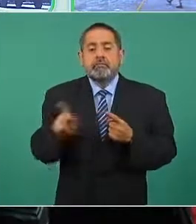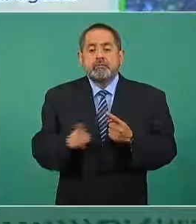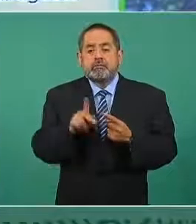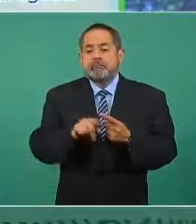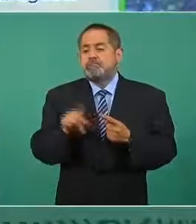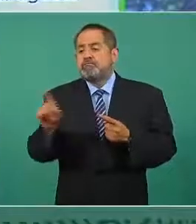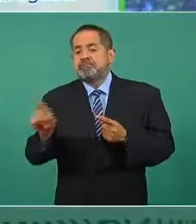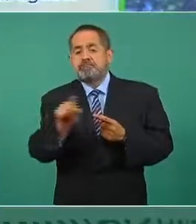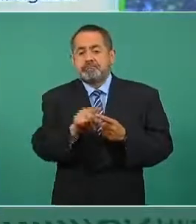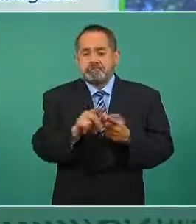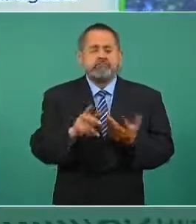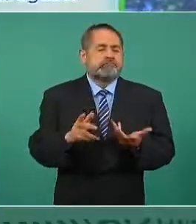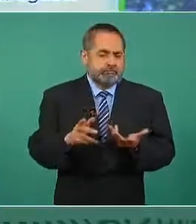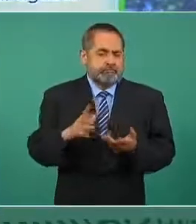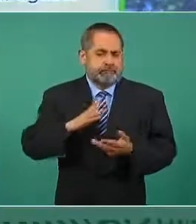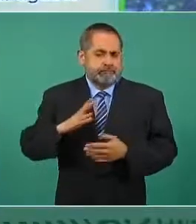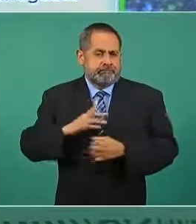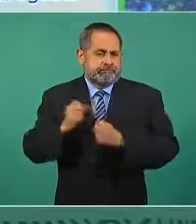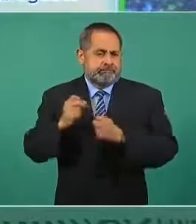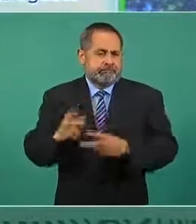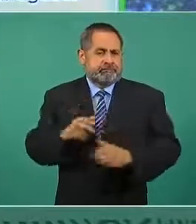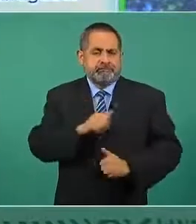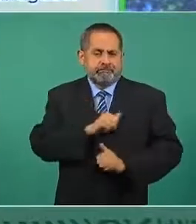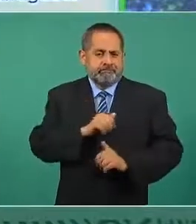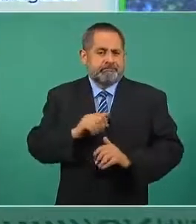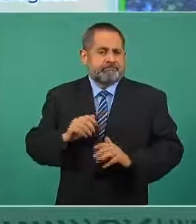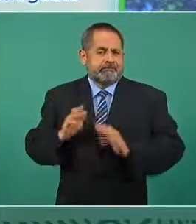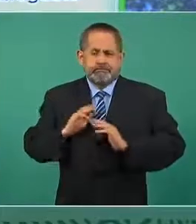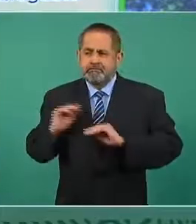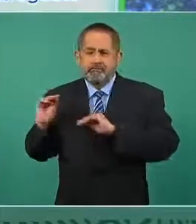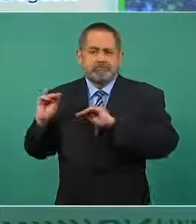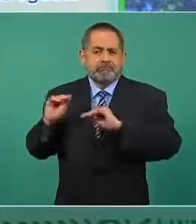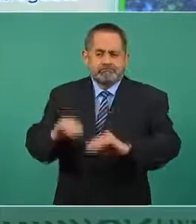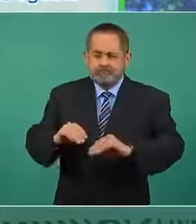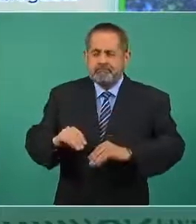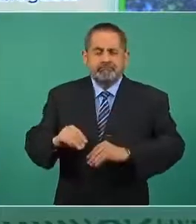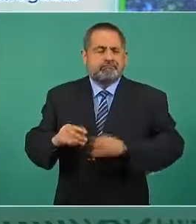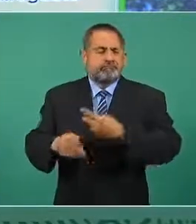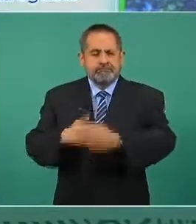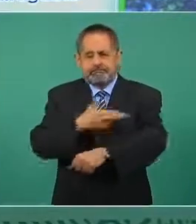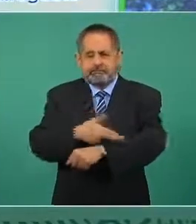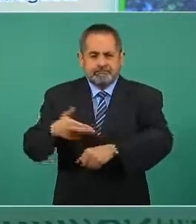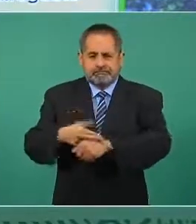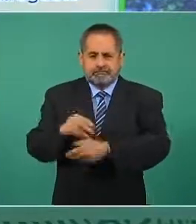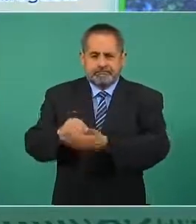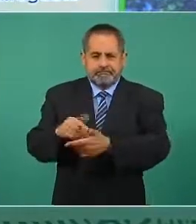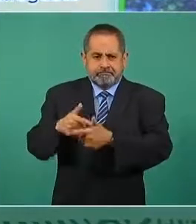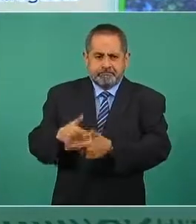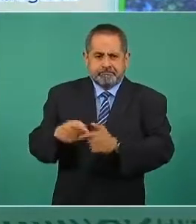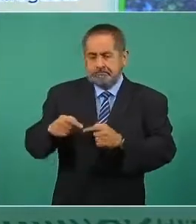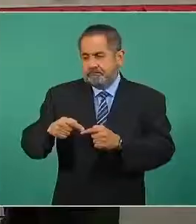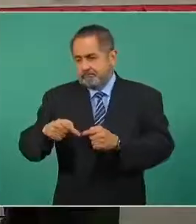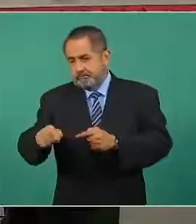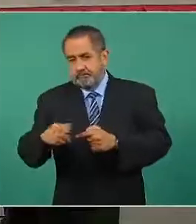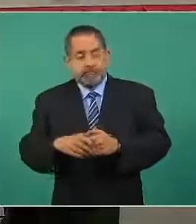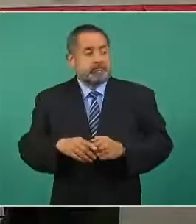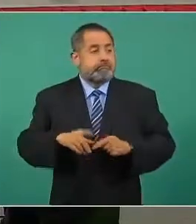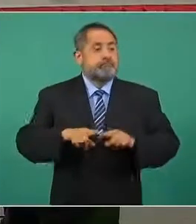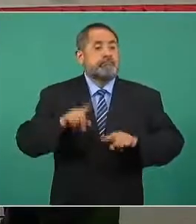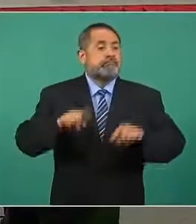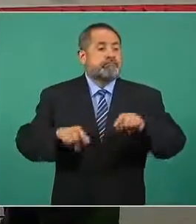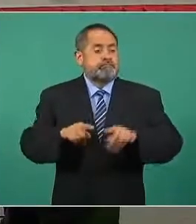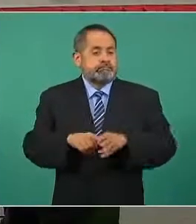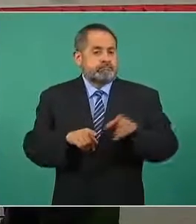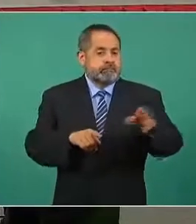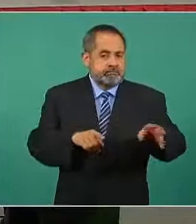se tienen efectivos trabajando de manera permanente y variando nada más de acuerdo a la incidencia o a